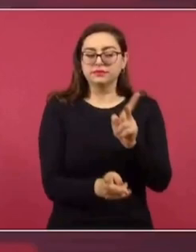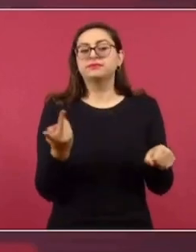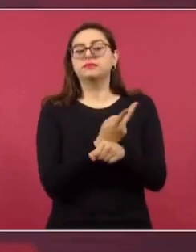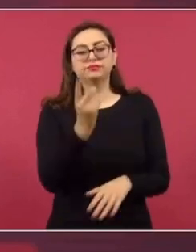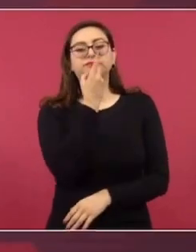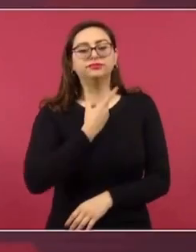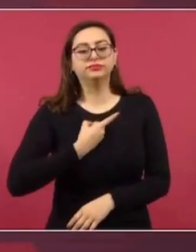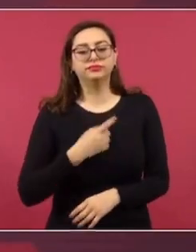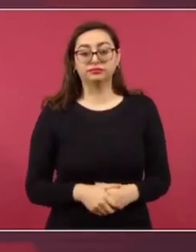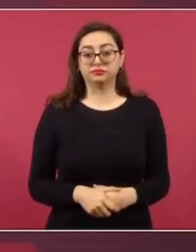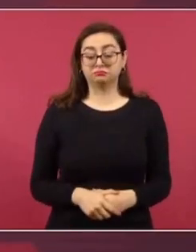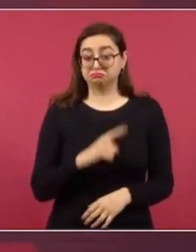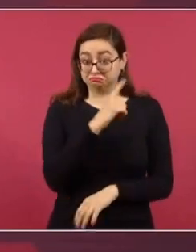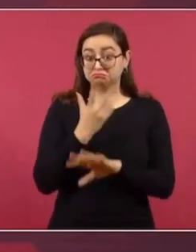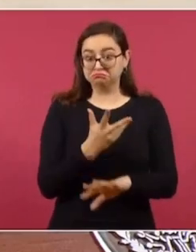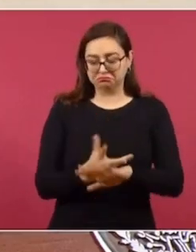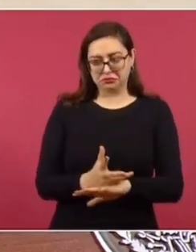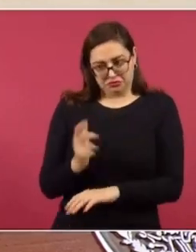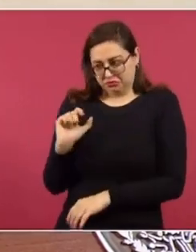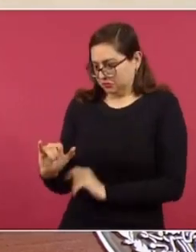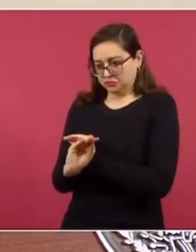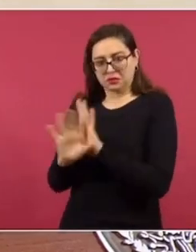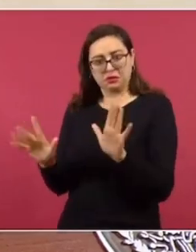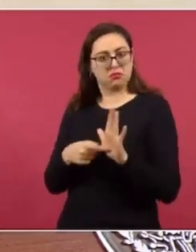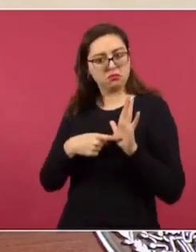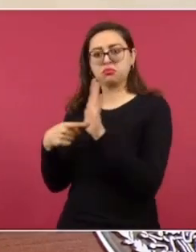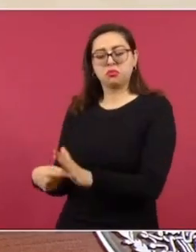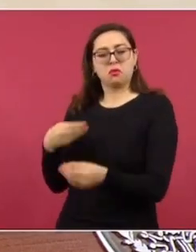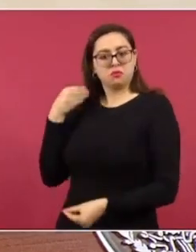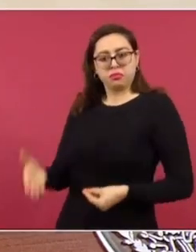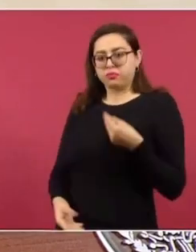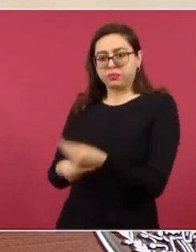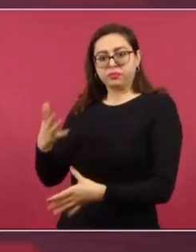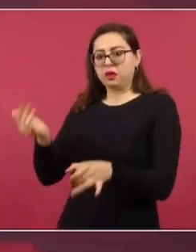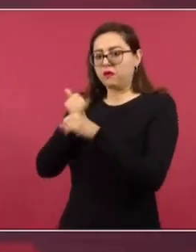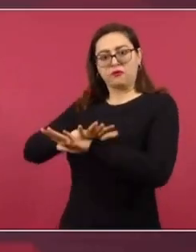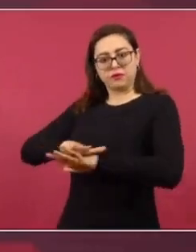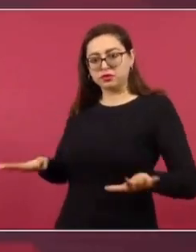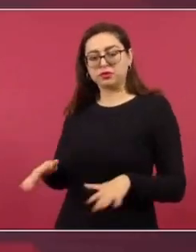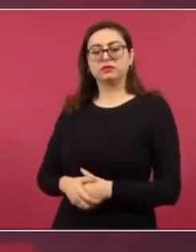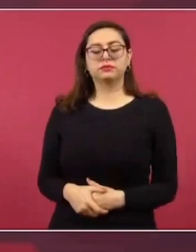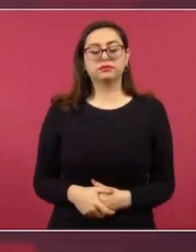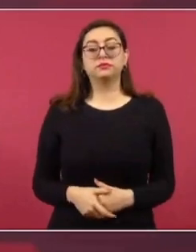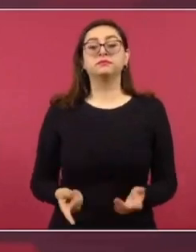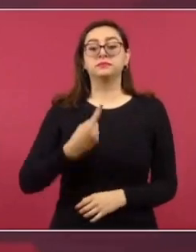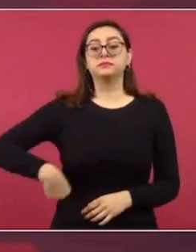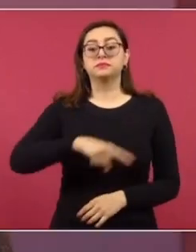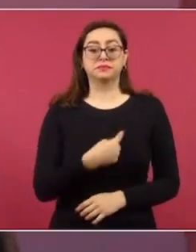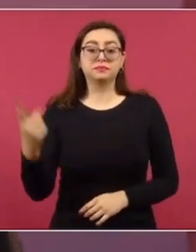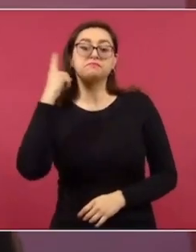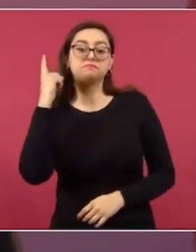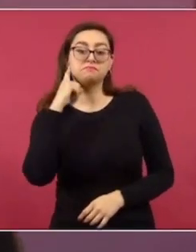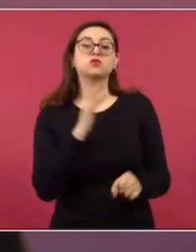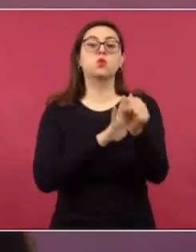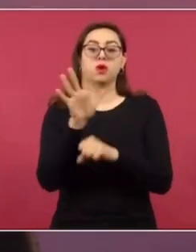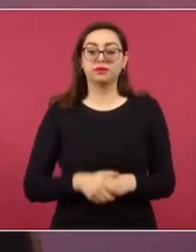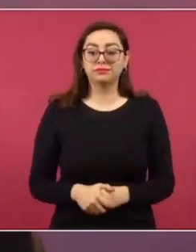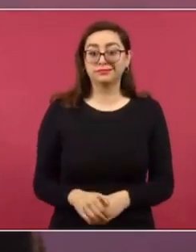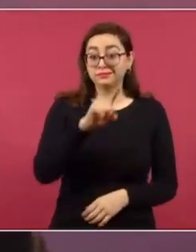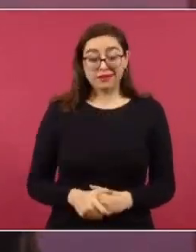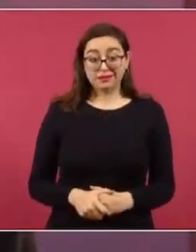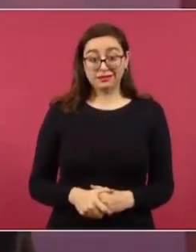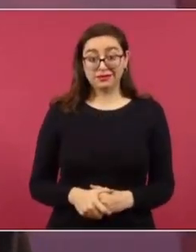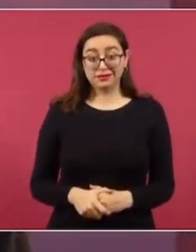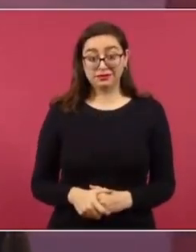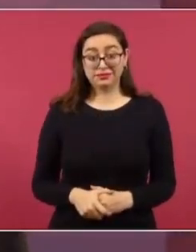nos informaran. Se portaron muy bien, porque lo que supimos es que no se lo informaron al presidente